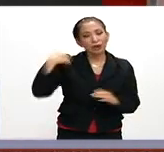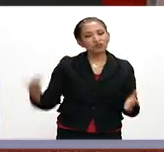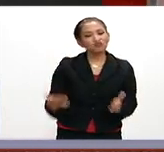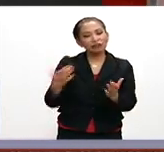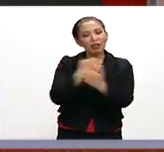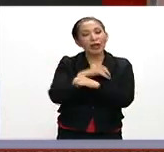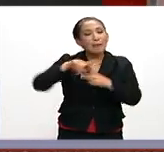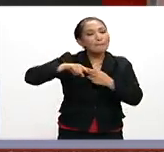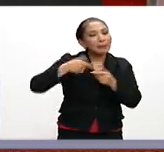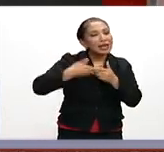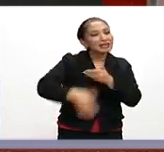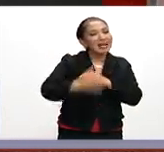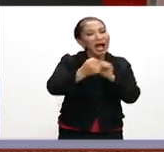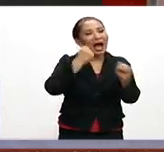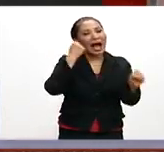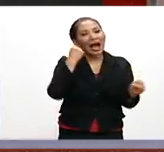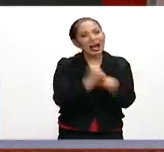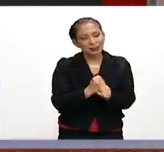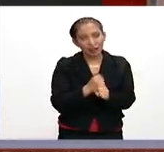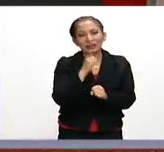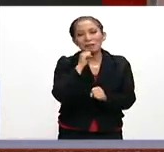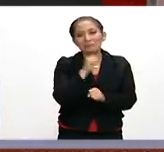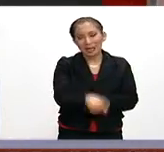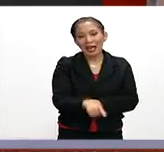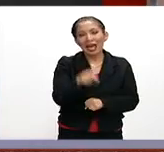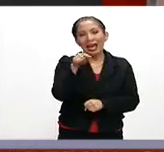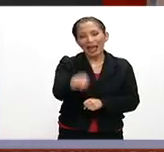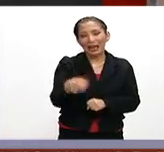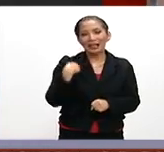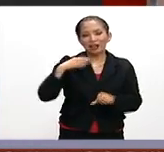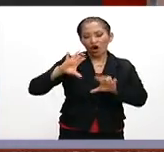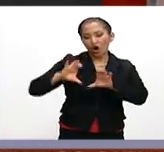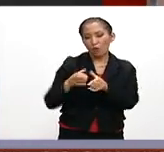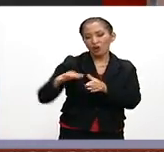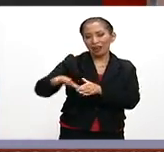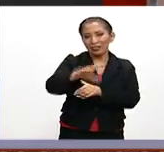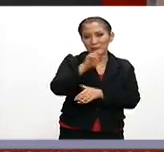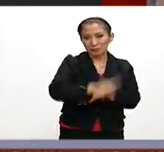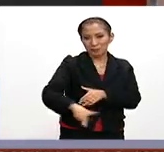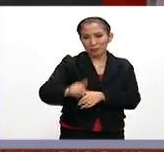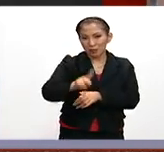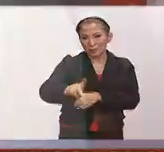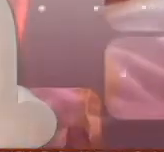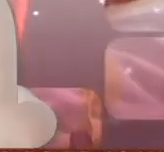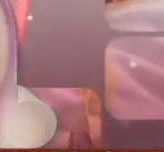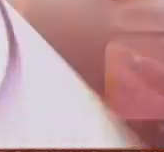Educativo arranca el ciclo escolar, también, por supuesto, en comunidades rurales.